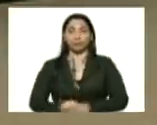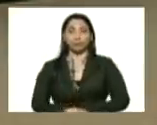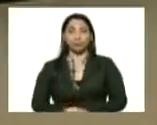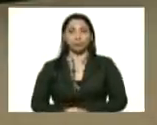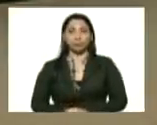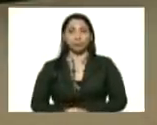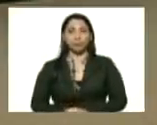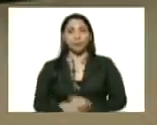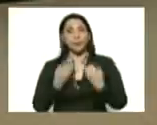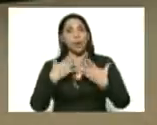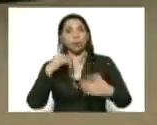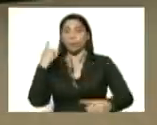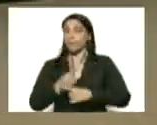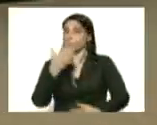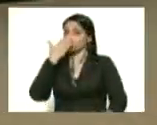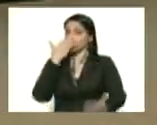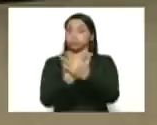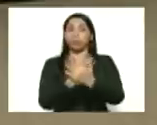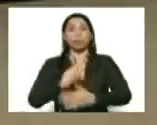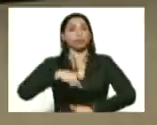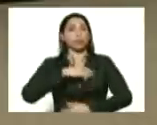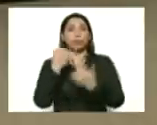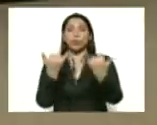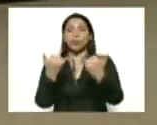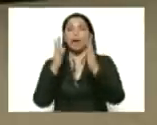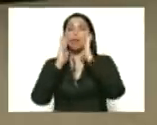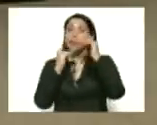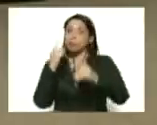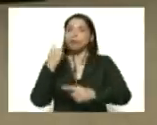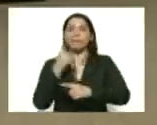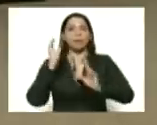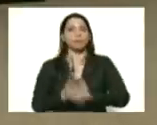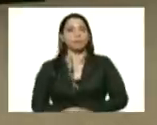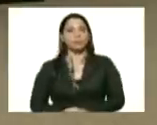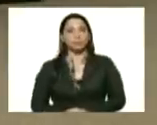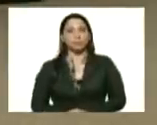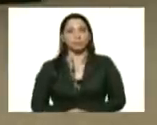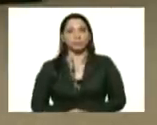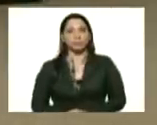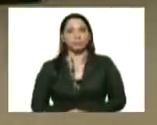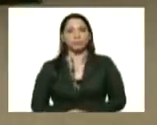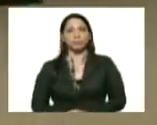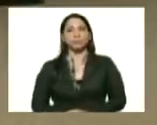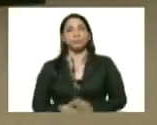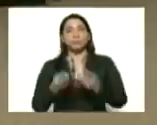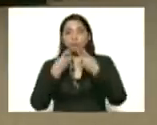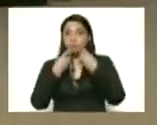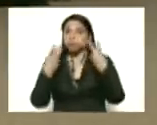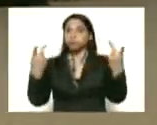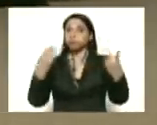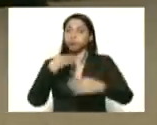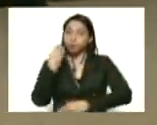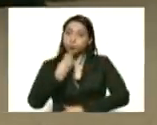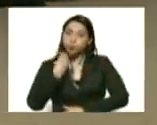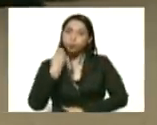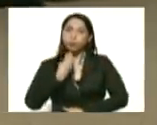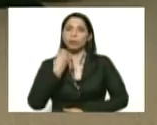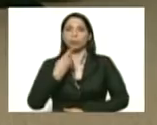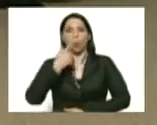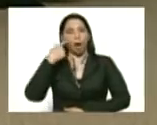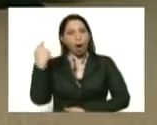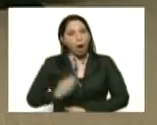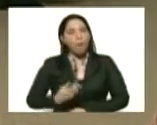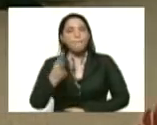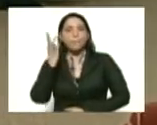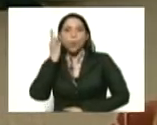bueno nos toca enfrentarlo a nuestra generación atención le digo a la juventud le digo a los hombres